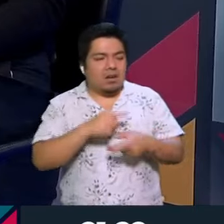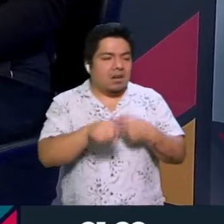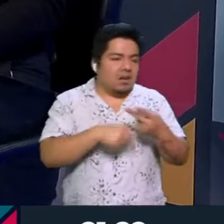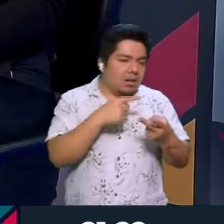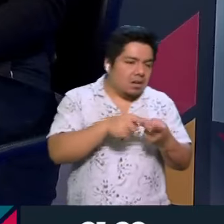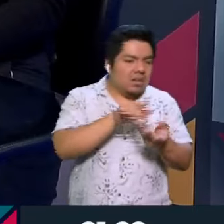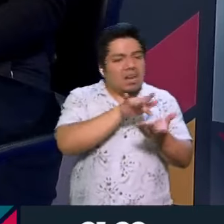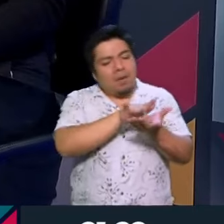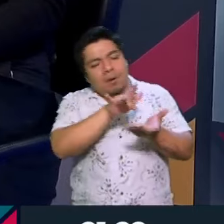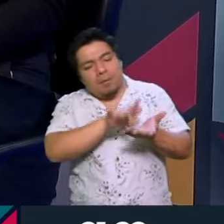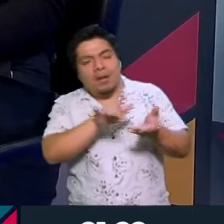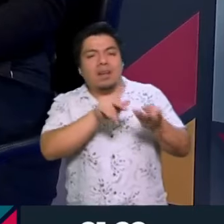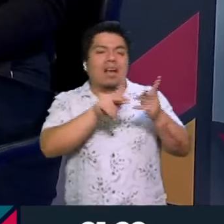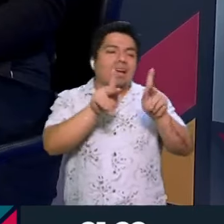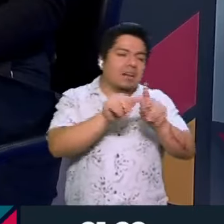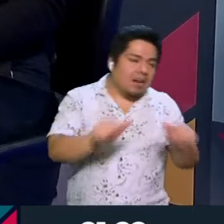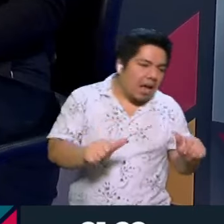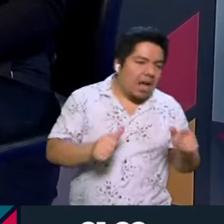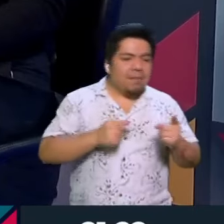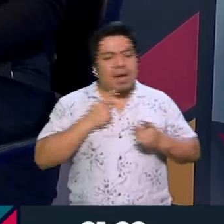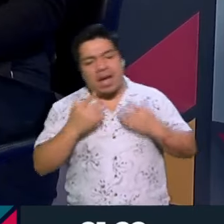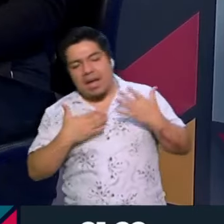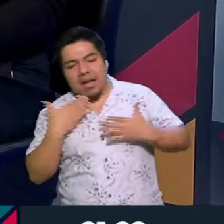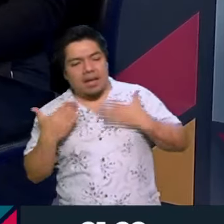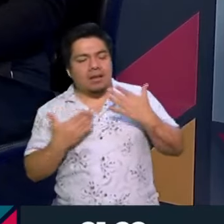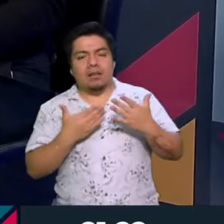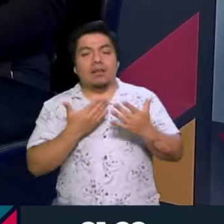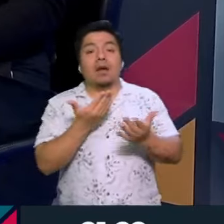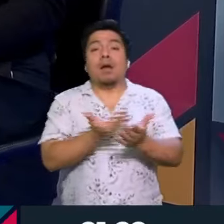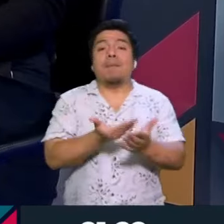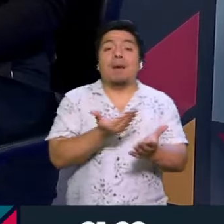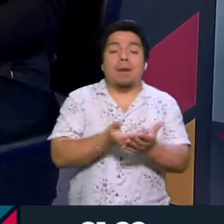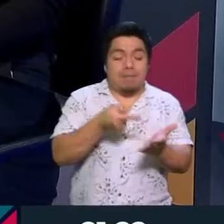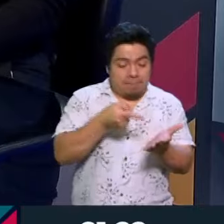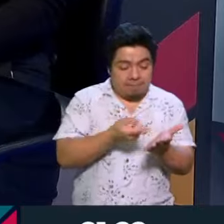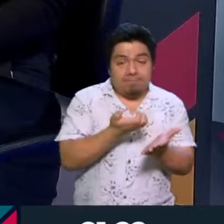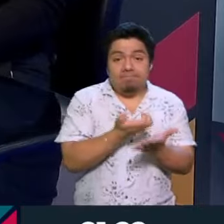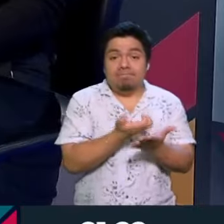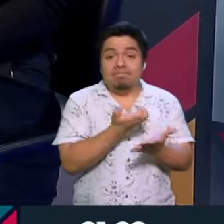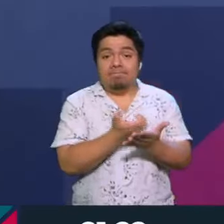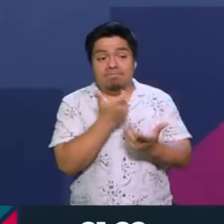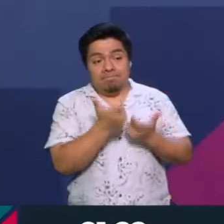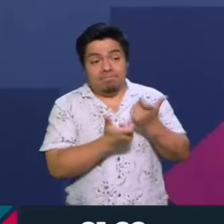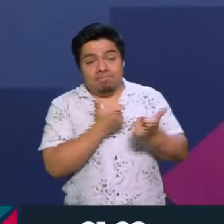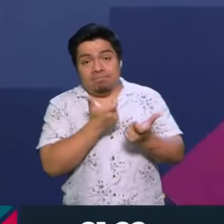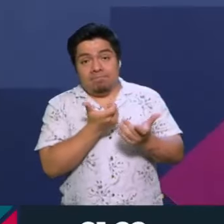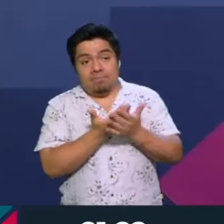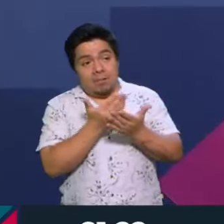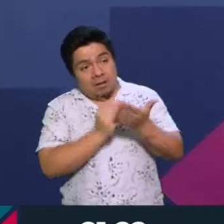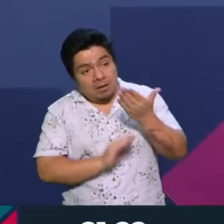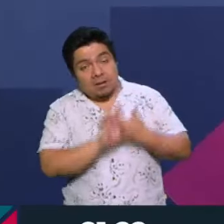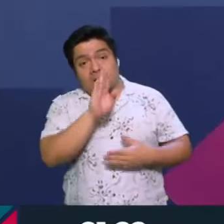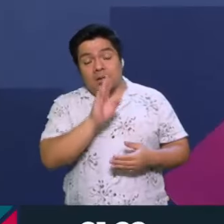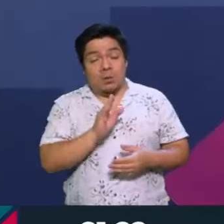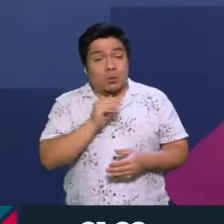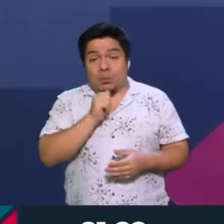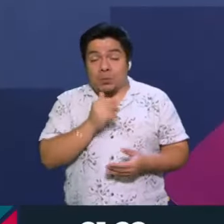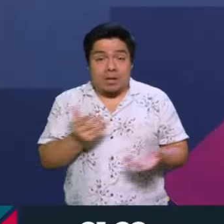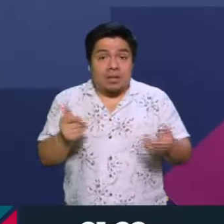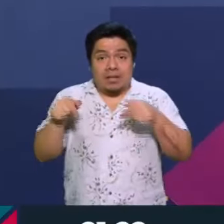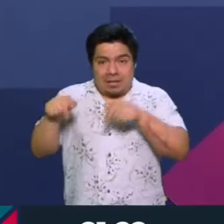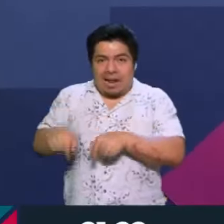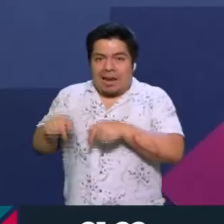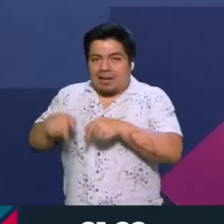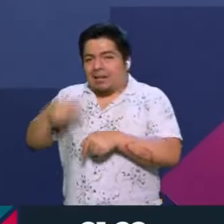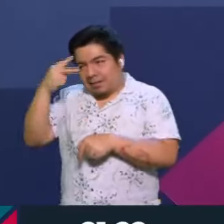armonía y felicidad, si no tiene resultados económicos, no prospera. Y eso es lo que nosotros vimos en